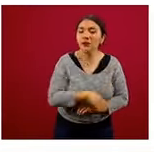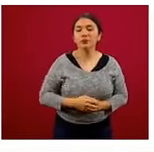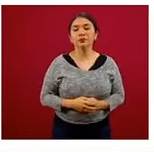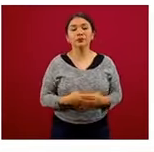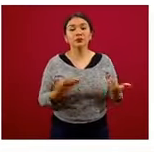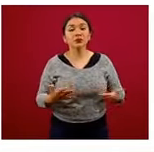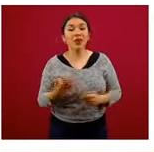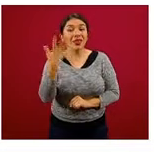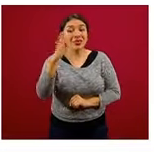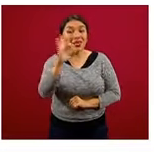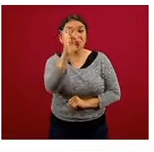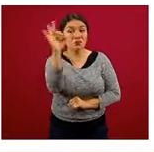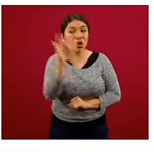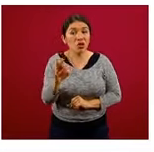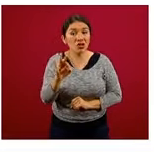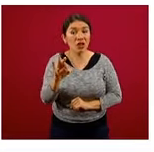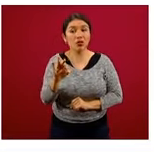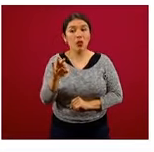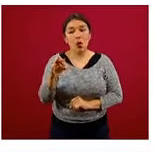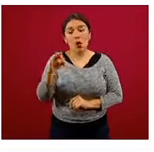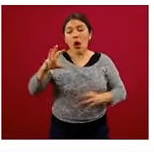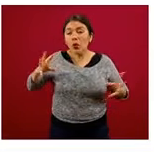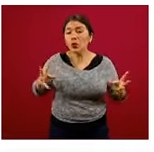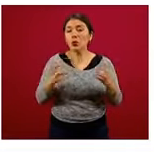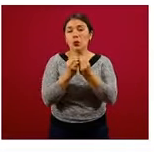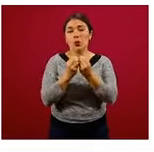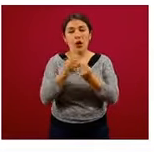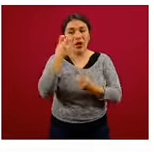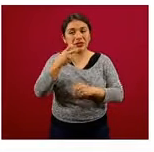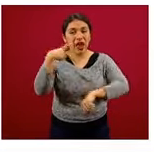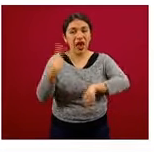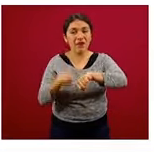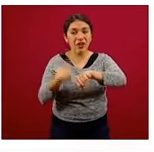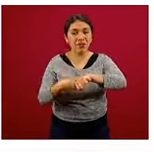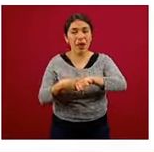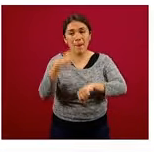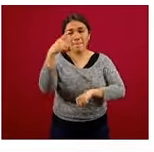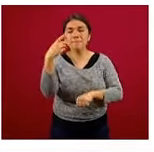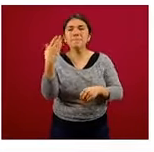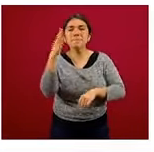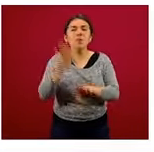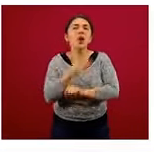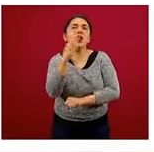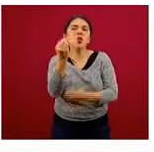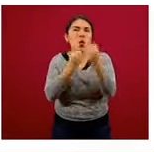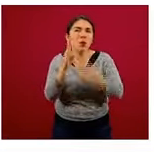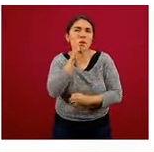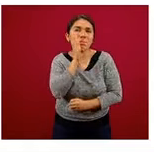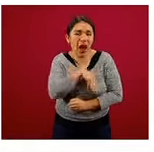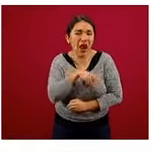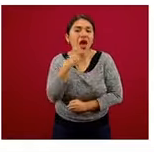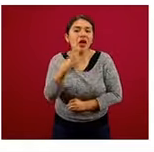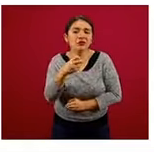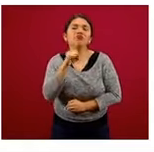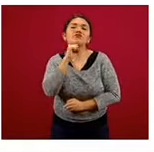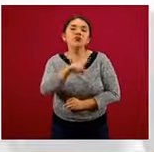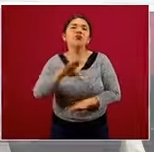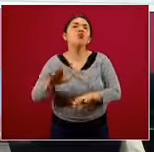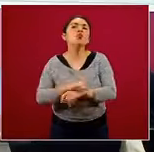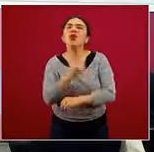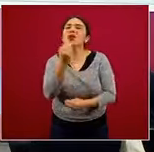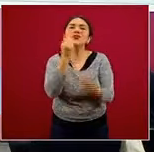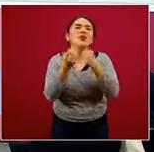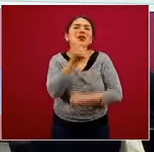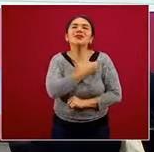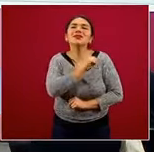el 10 por ciento del total de la carga de enfermedad en nuestro país es debida a una